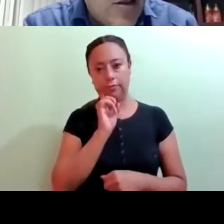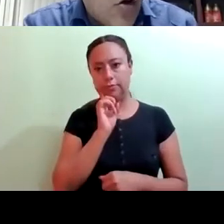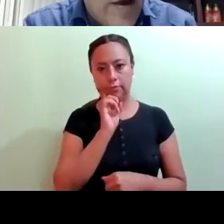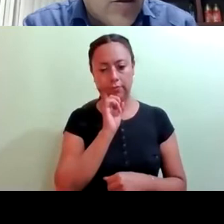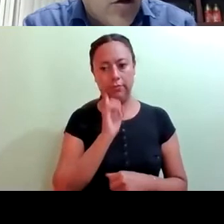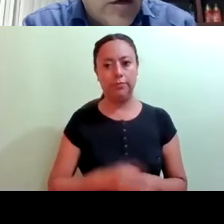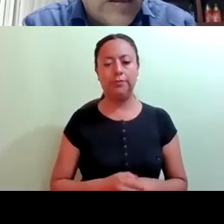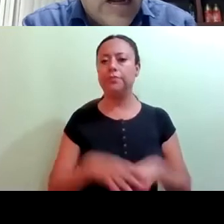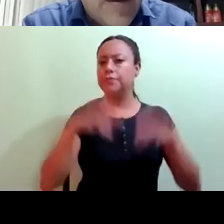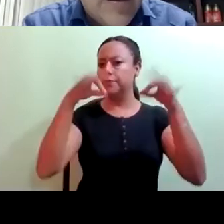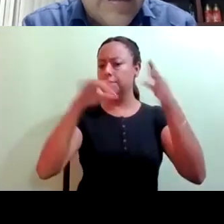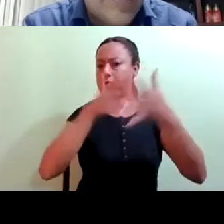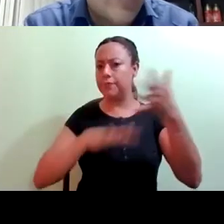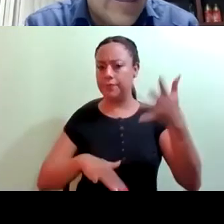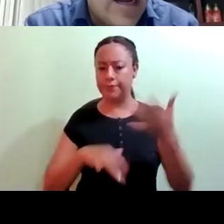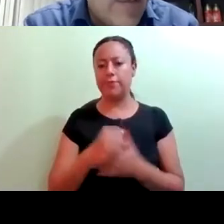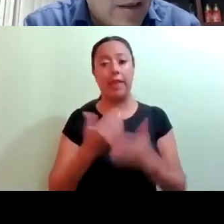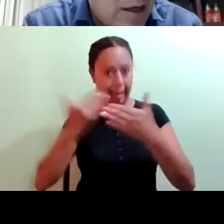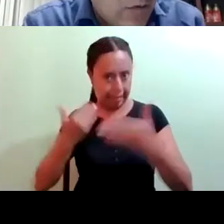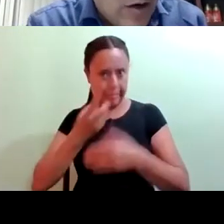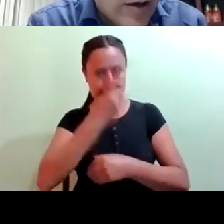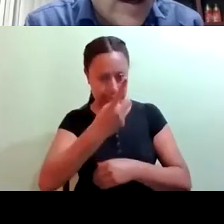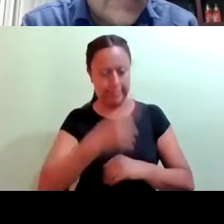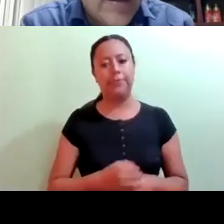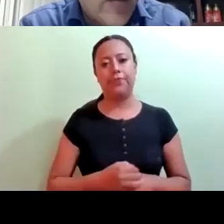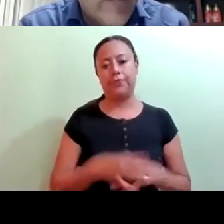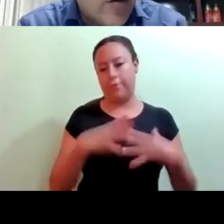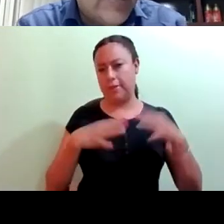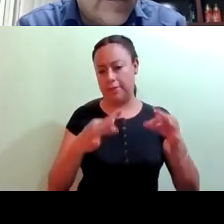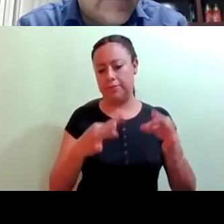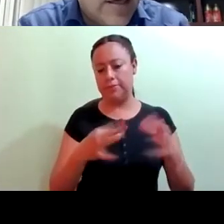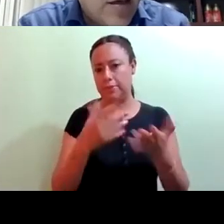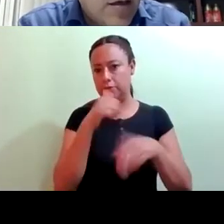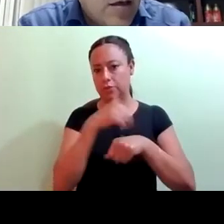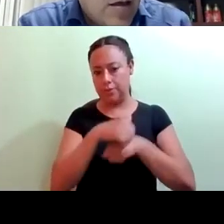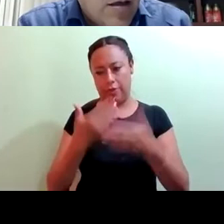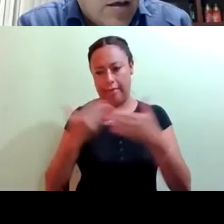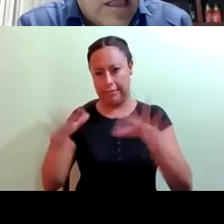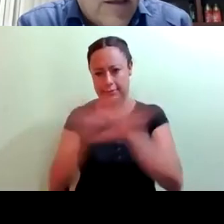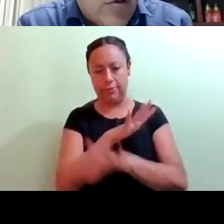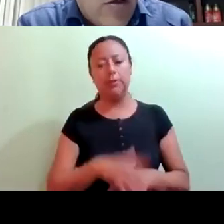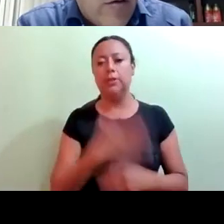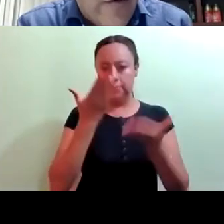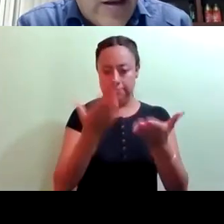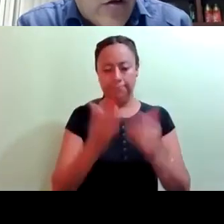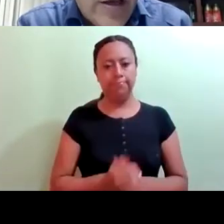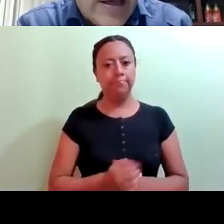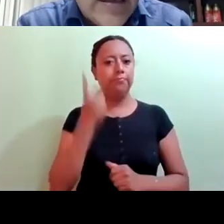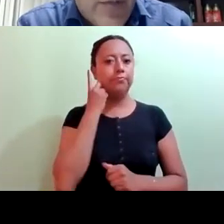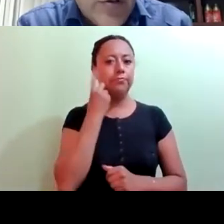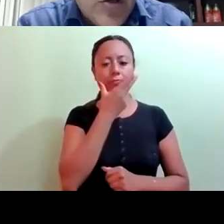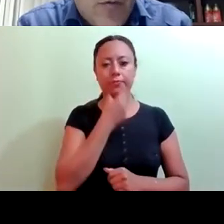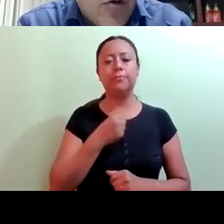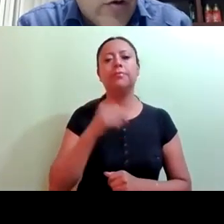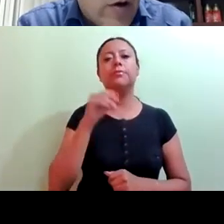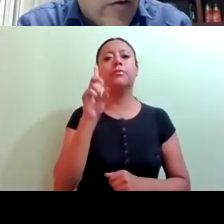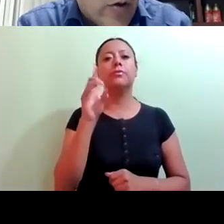El documento literalmente decía, originalmente el número que se modificó decía así. El diputado Federico Dorin Casar